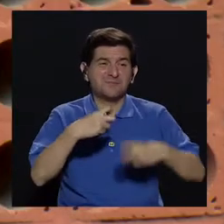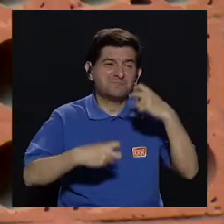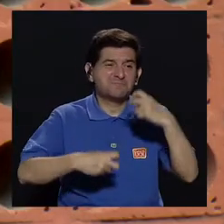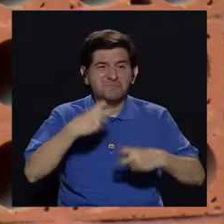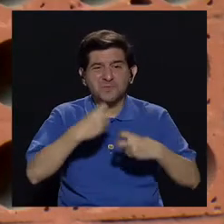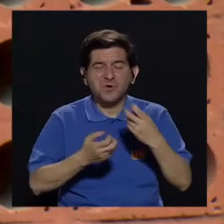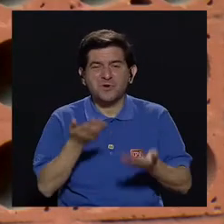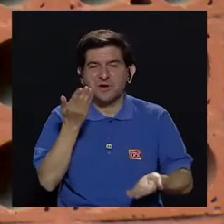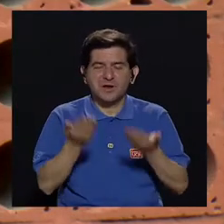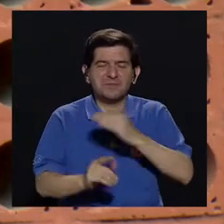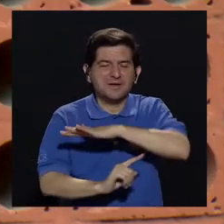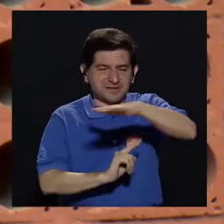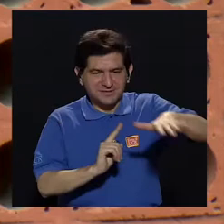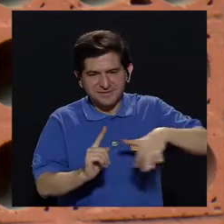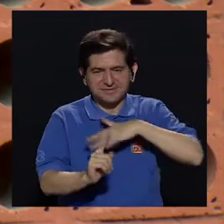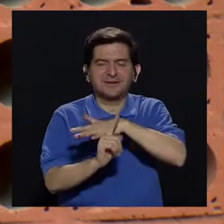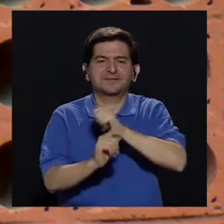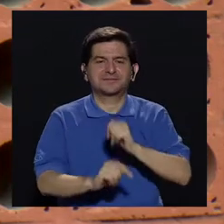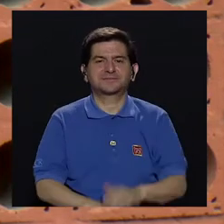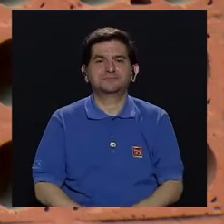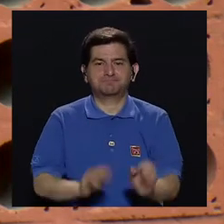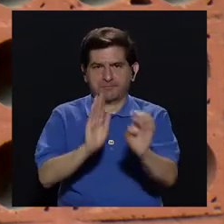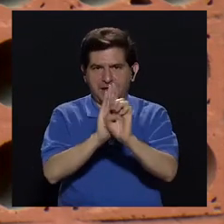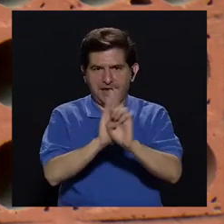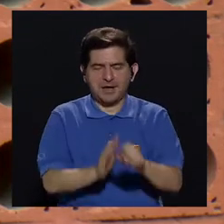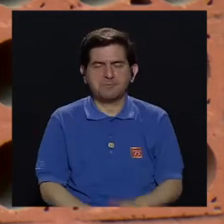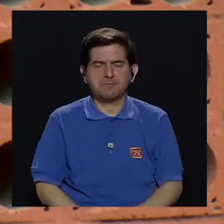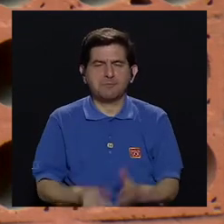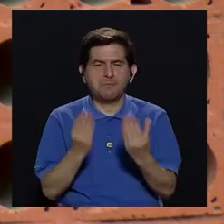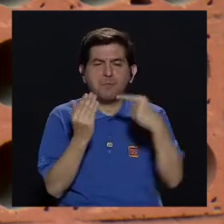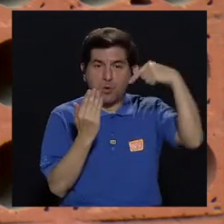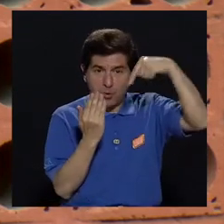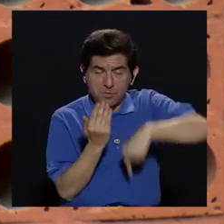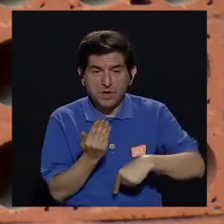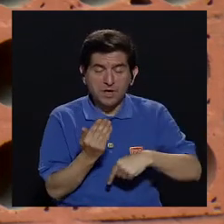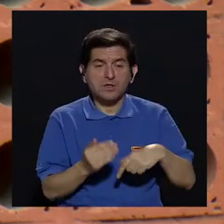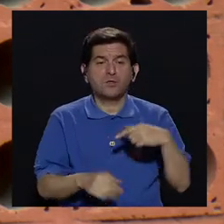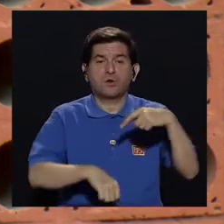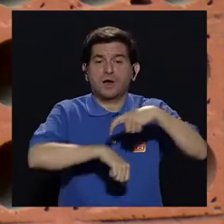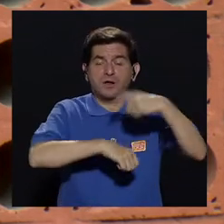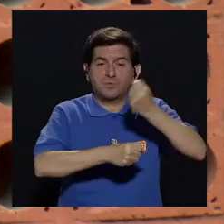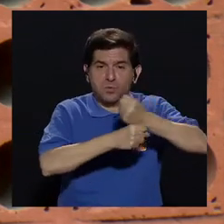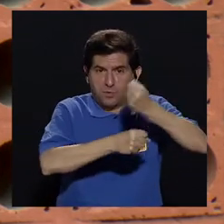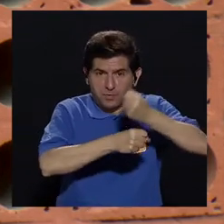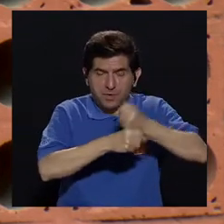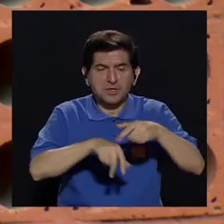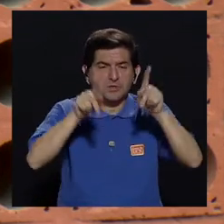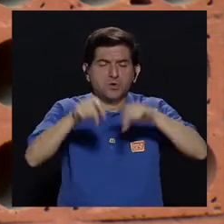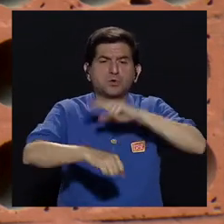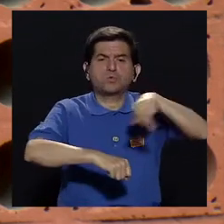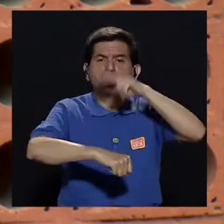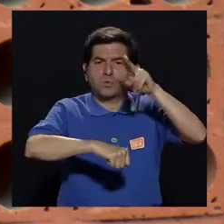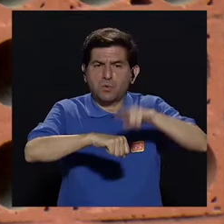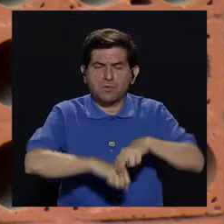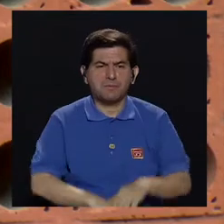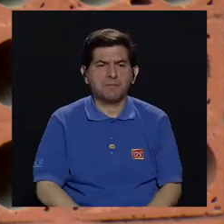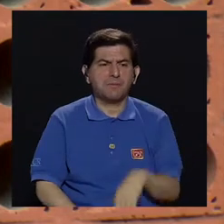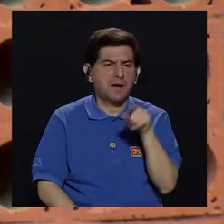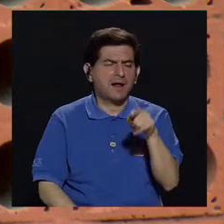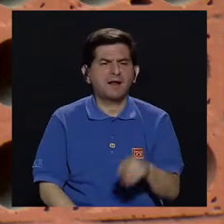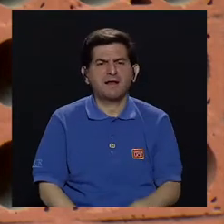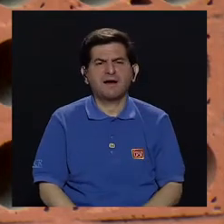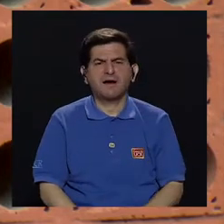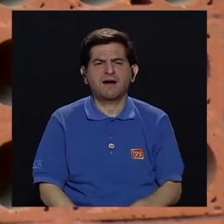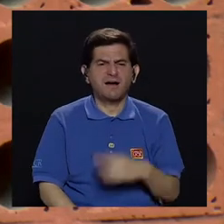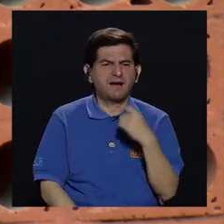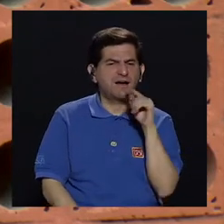Tenemos muchos problemas, digamos, del medio circundante. Por ejemplo, si un ataque de pánico te da en el trabajo, las personas generalmente